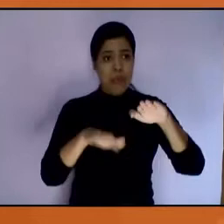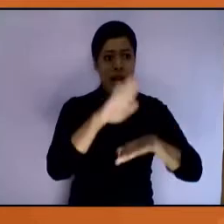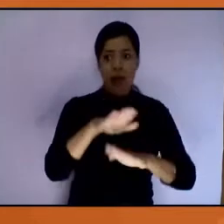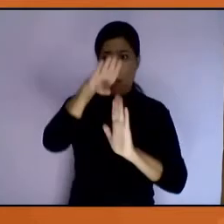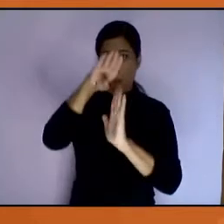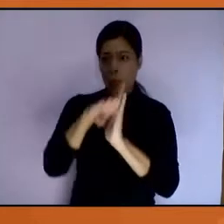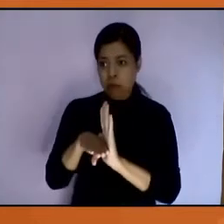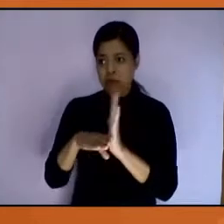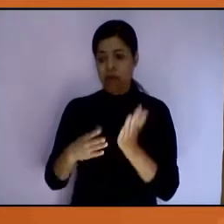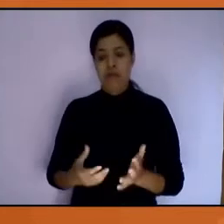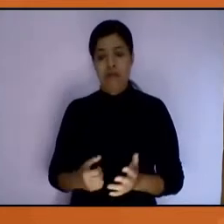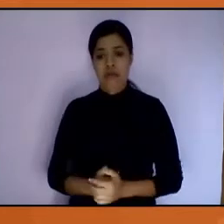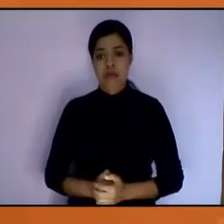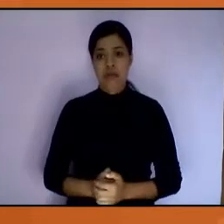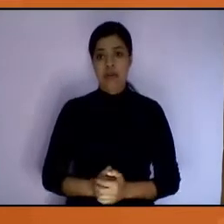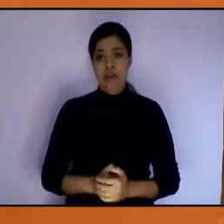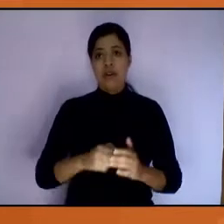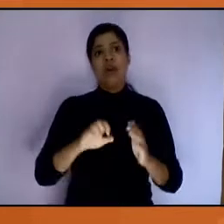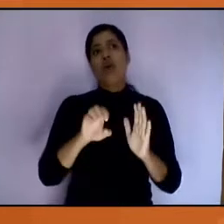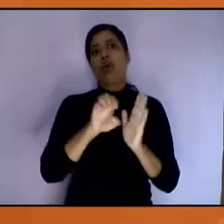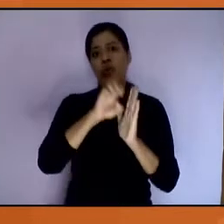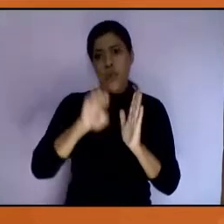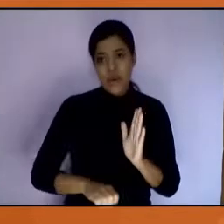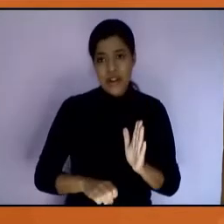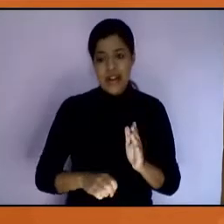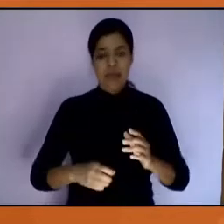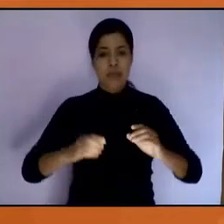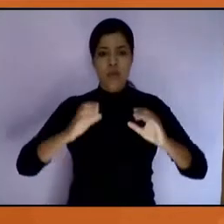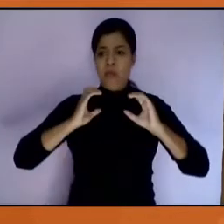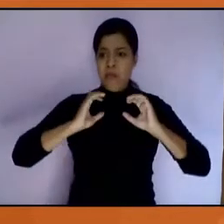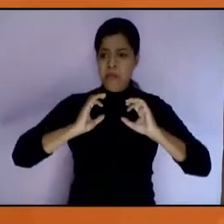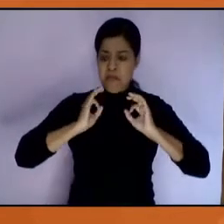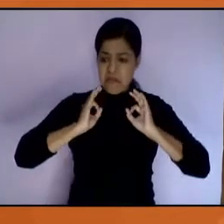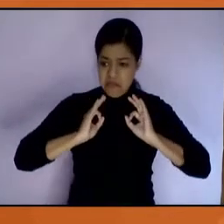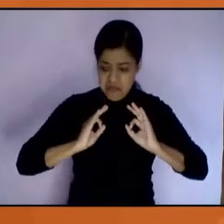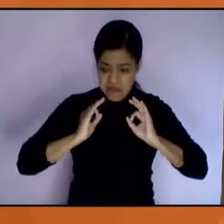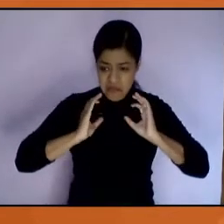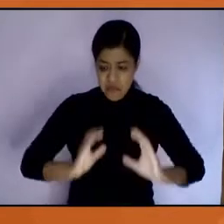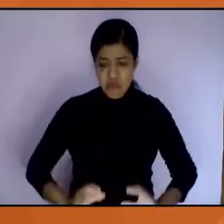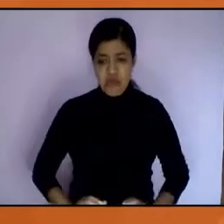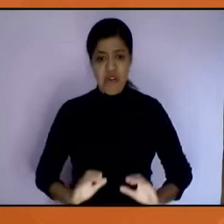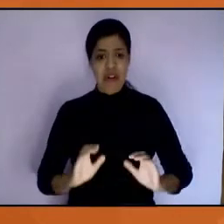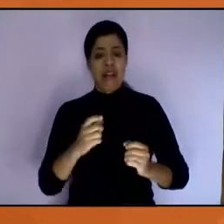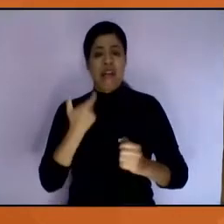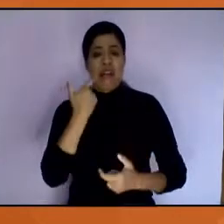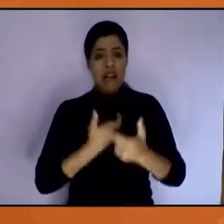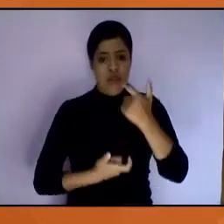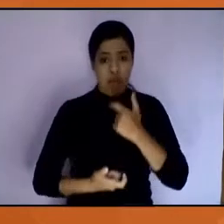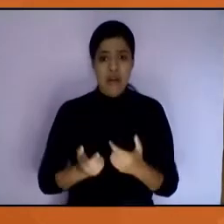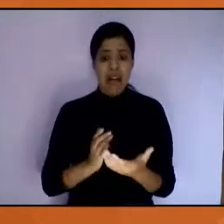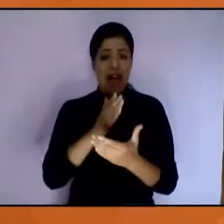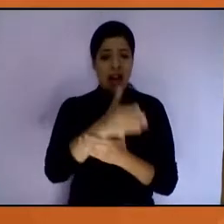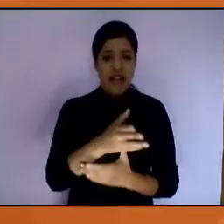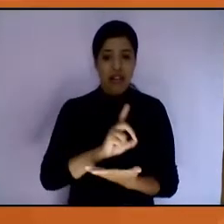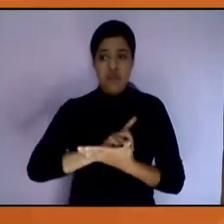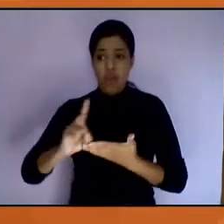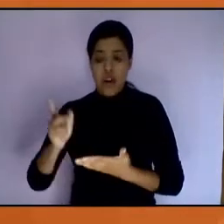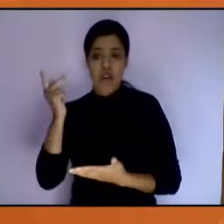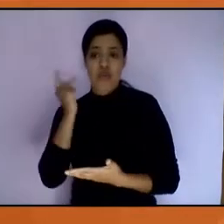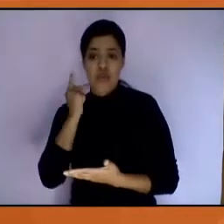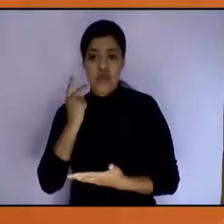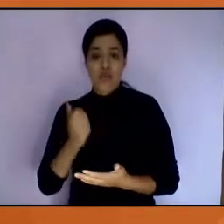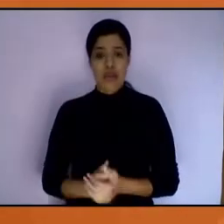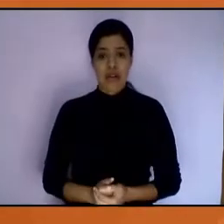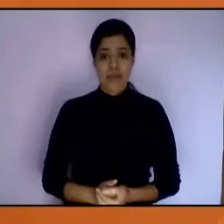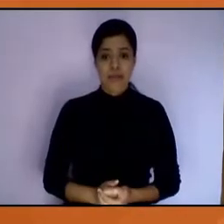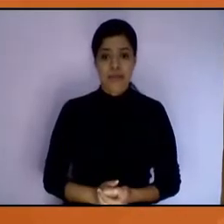Estamos hablando de cuestiones de físicas, económicas, de acceso a derechos políticos, de ejercicio